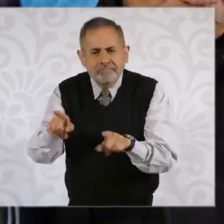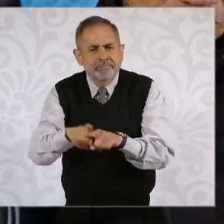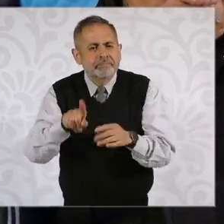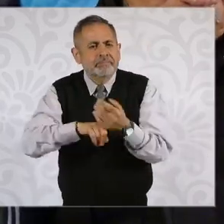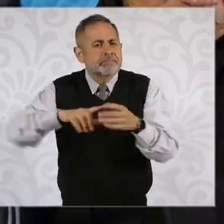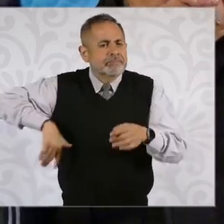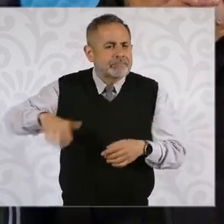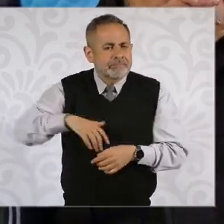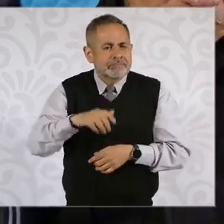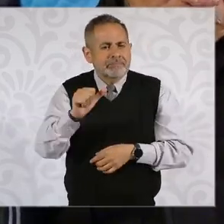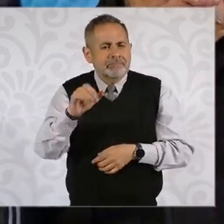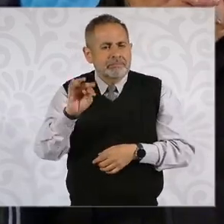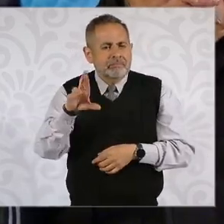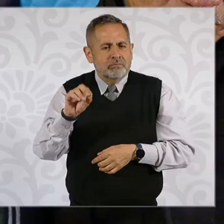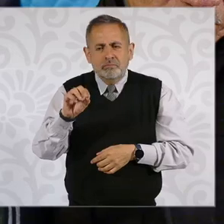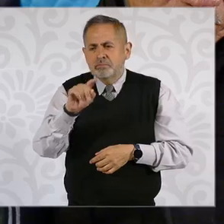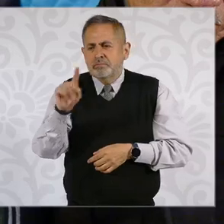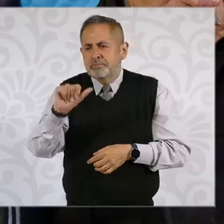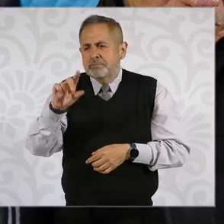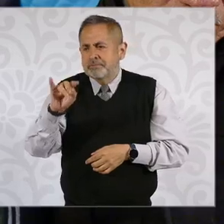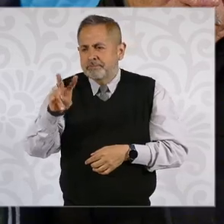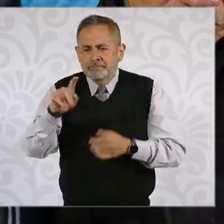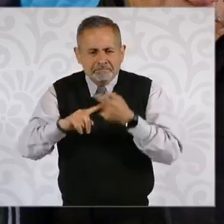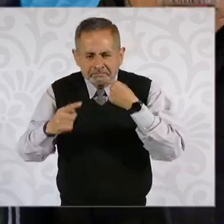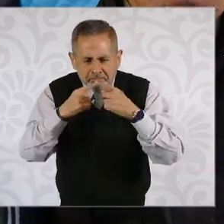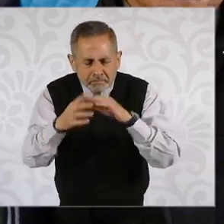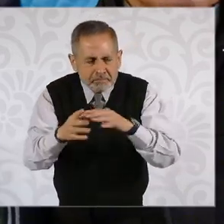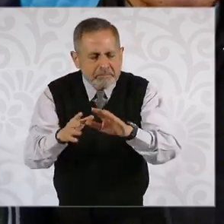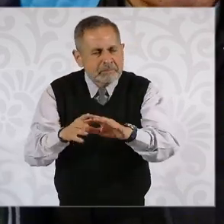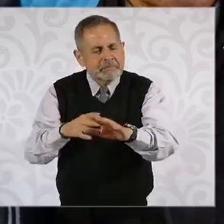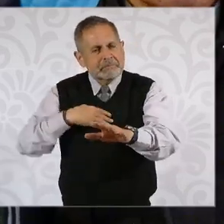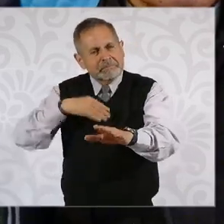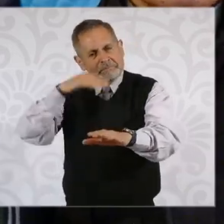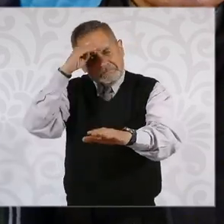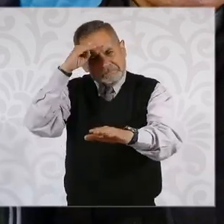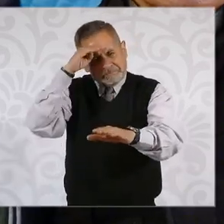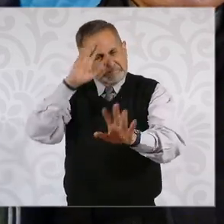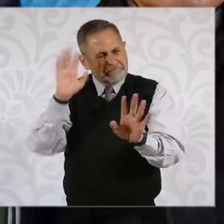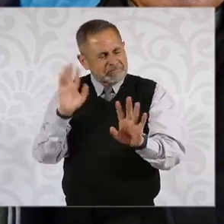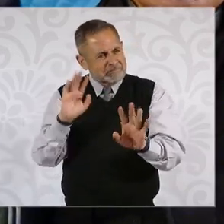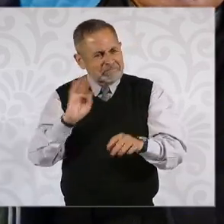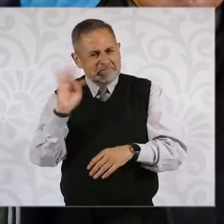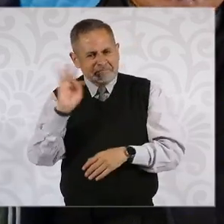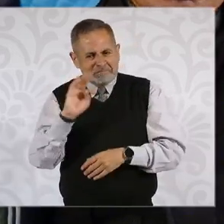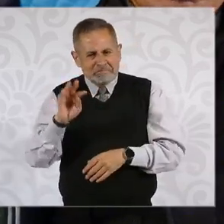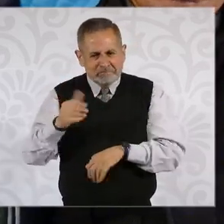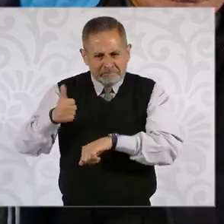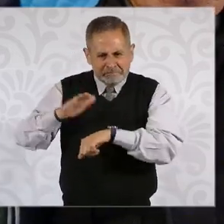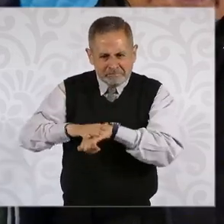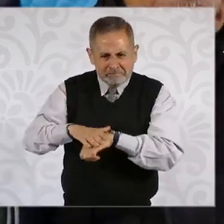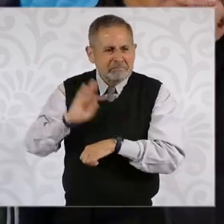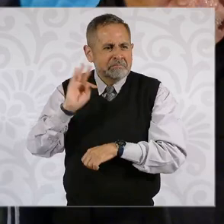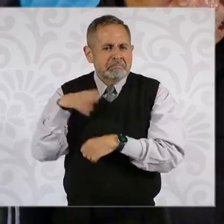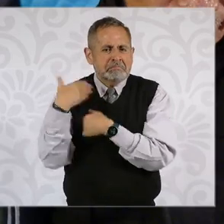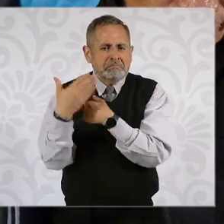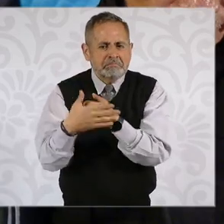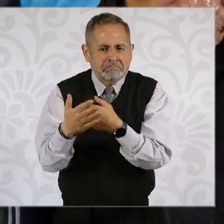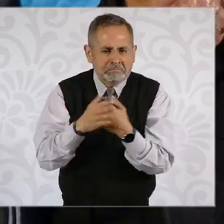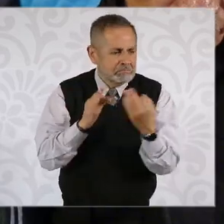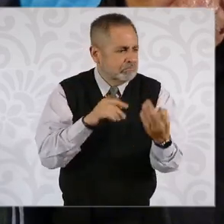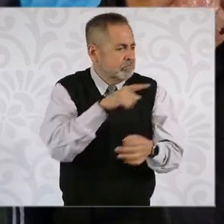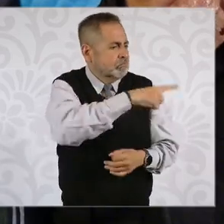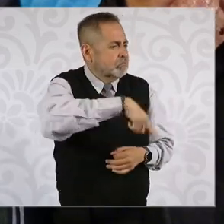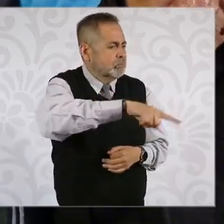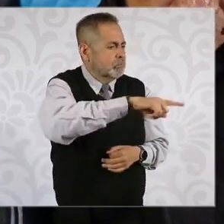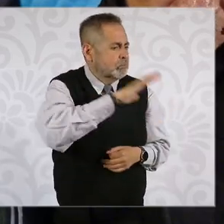Si usted considera, presidenta, que también se está activando o su administración está frente a un intento de